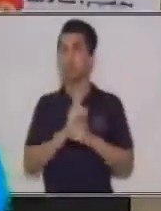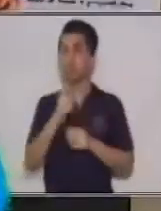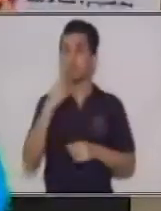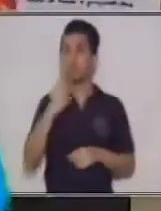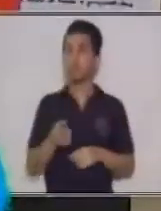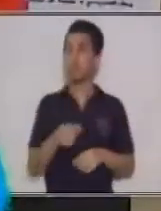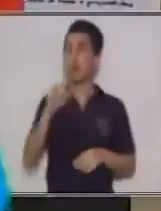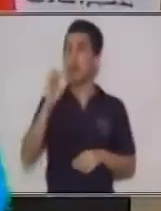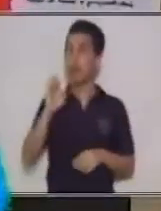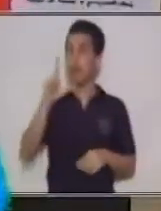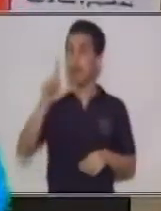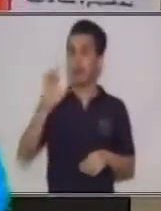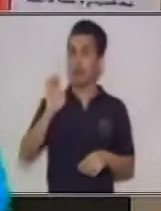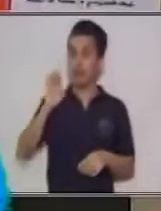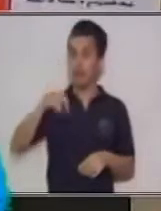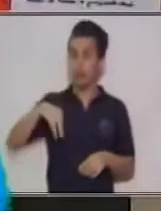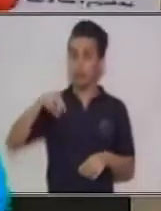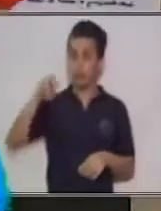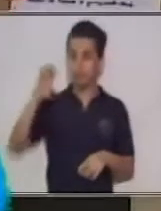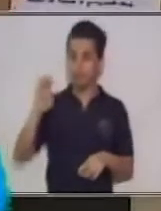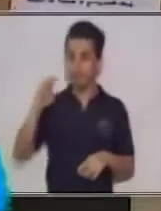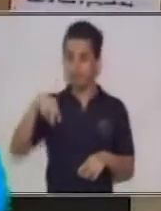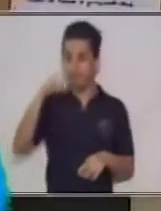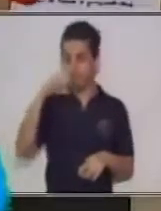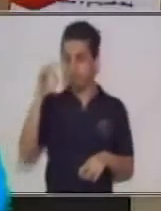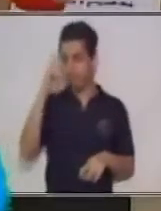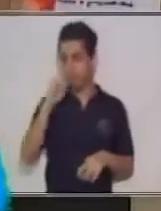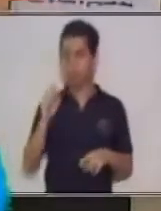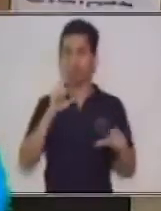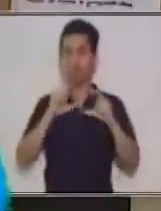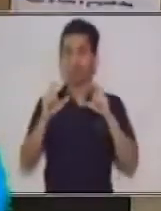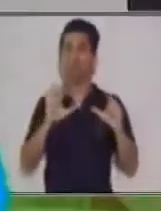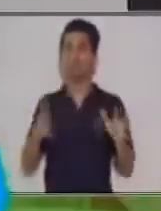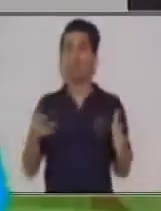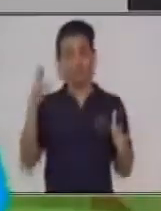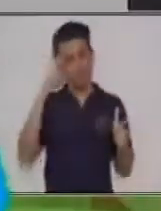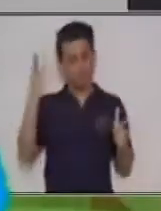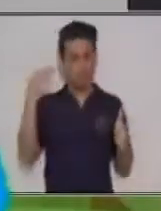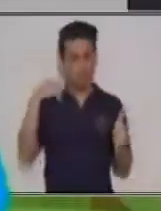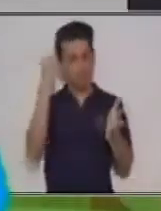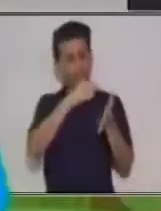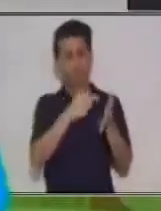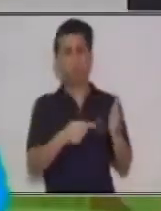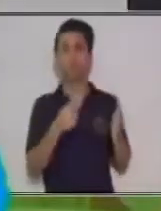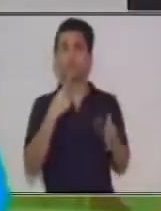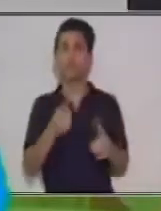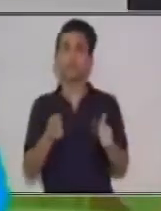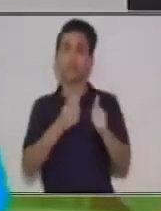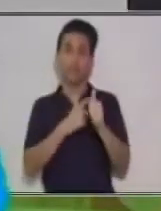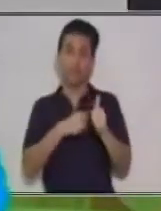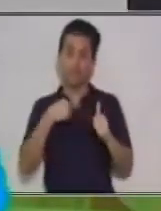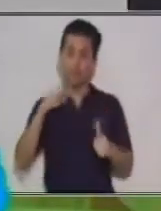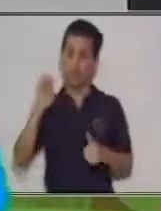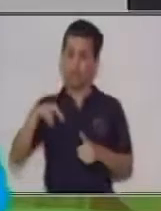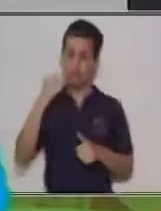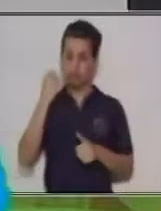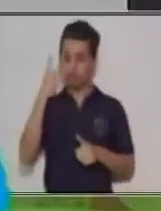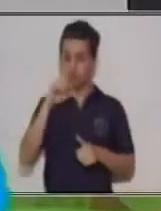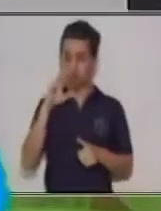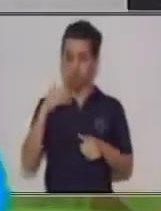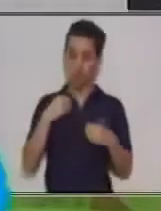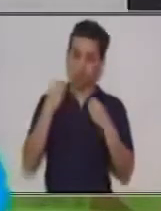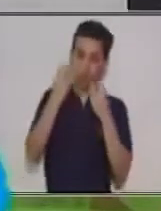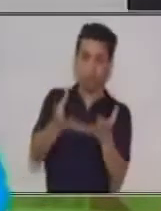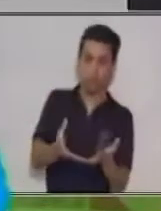elementos? Recordemos, los elementos de la comunicación, emisor, envía el mensaje, receptor, recibe el mensaje,